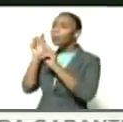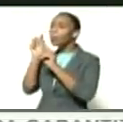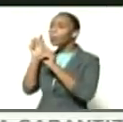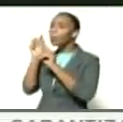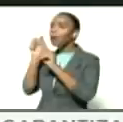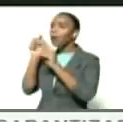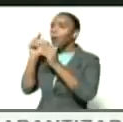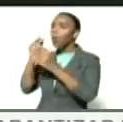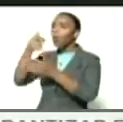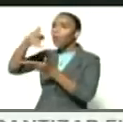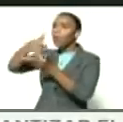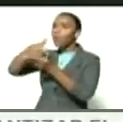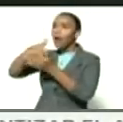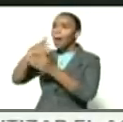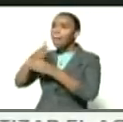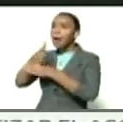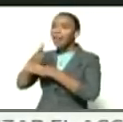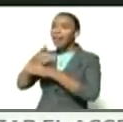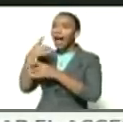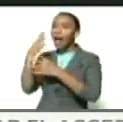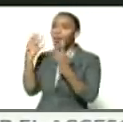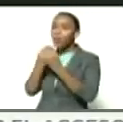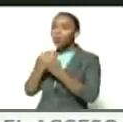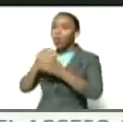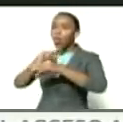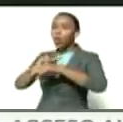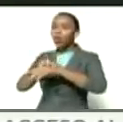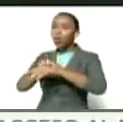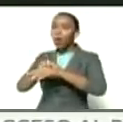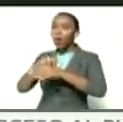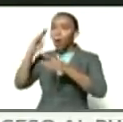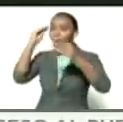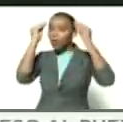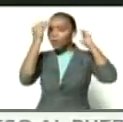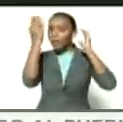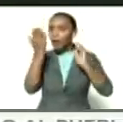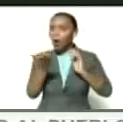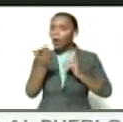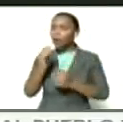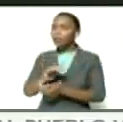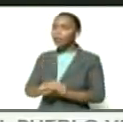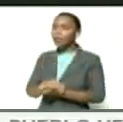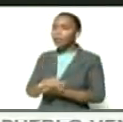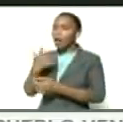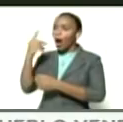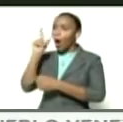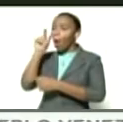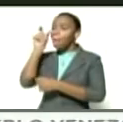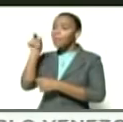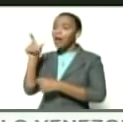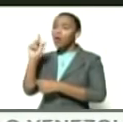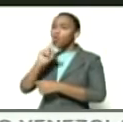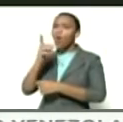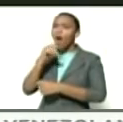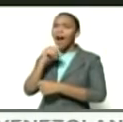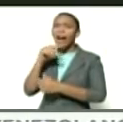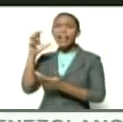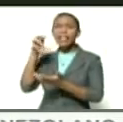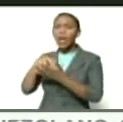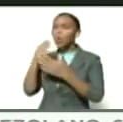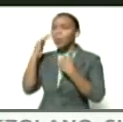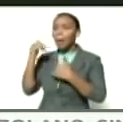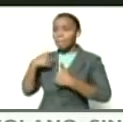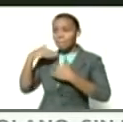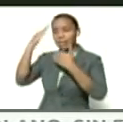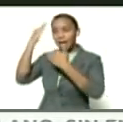una estatuilla de madera el doctor José Gregorio Hernández Doyli Hernández no dicen que estado está allá bueno mi